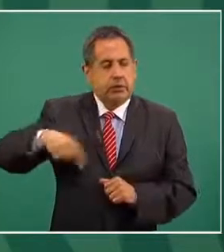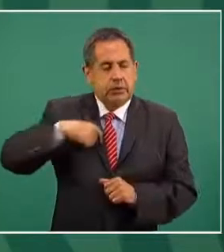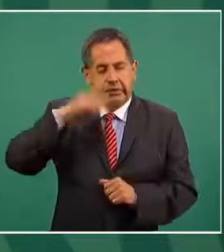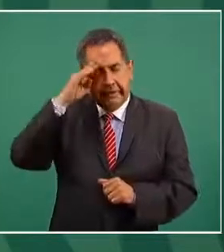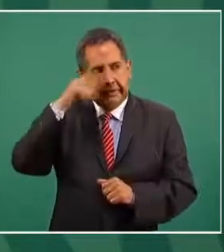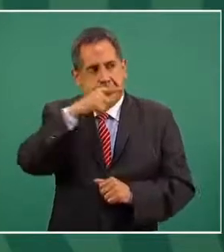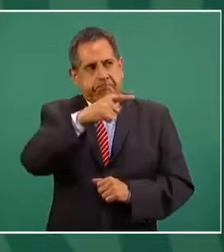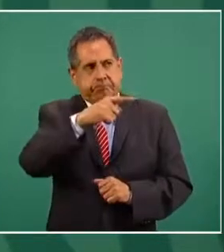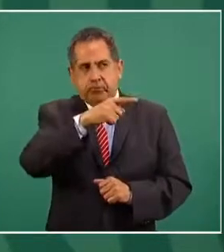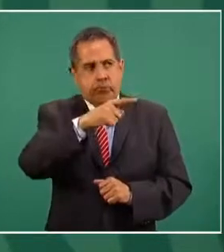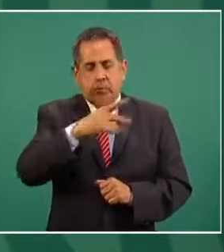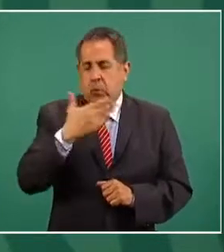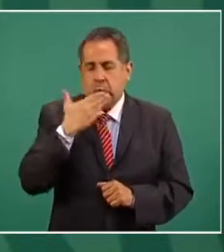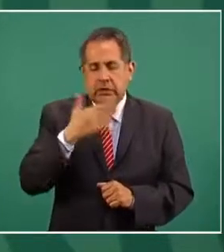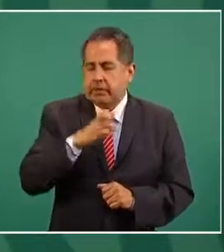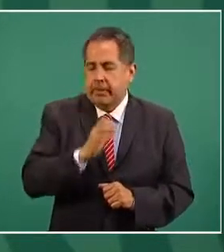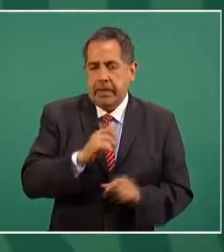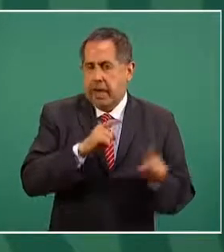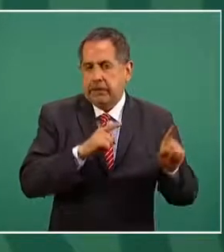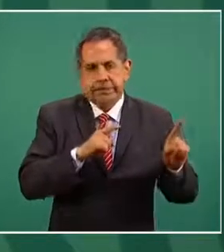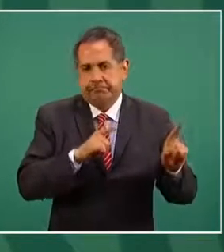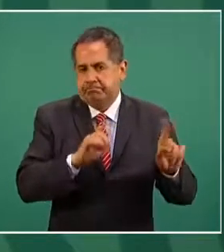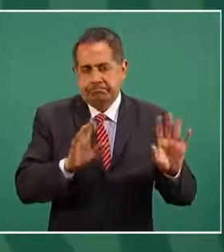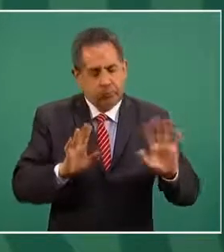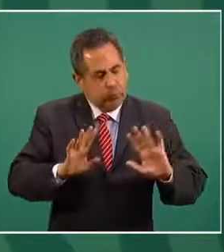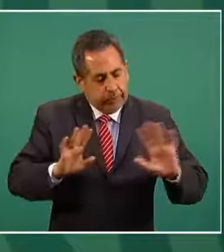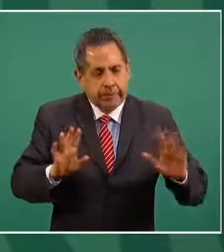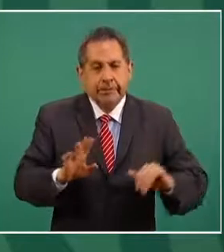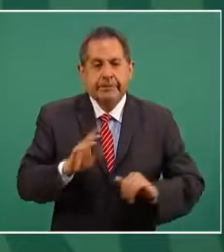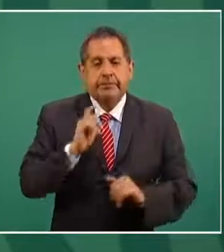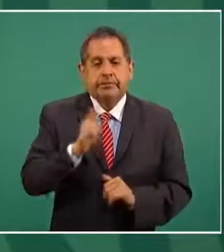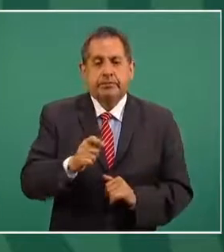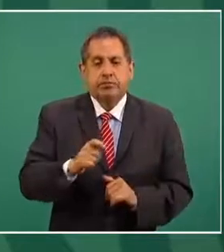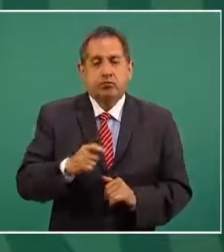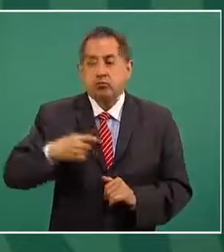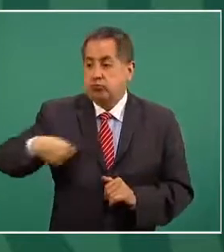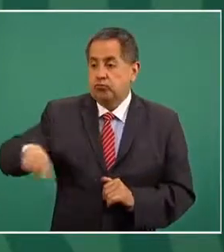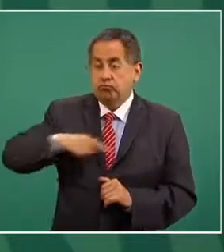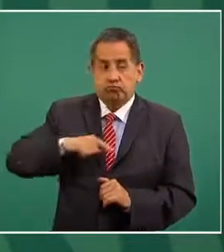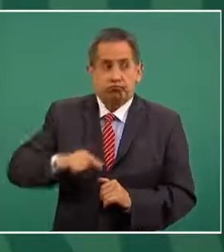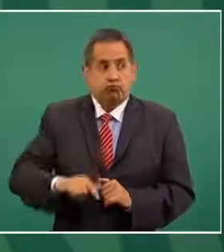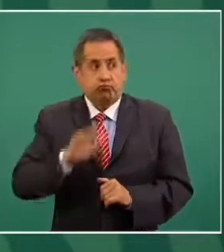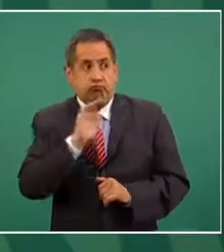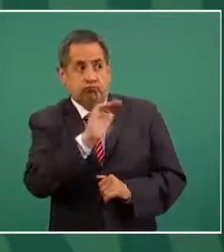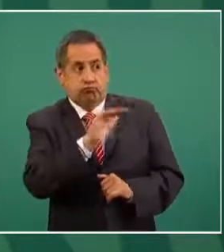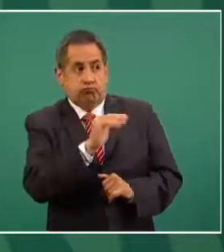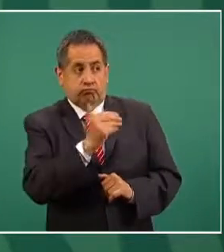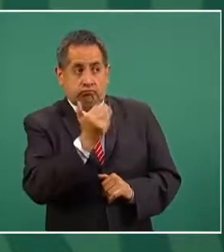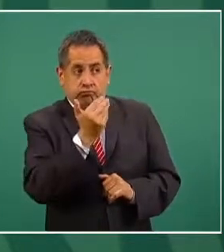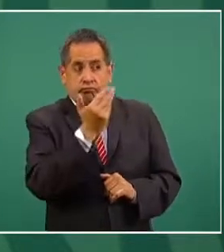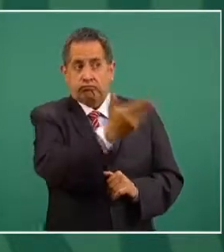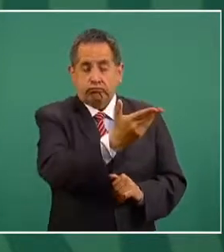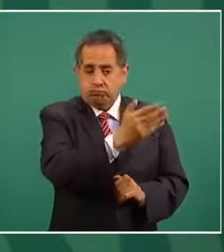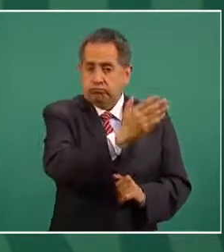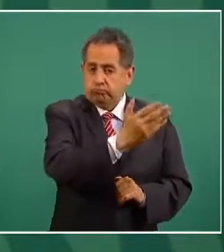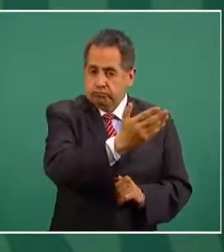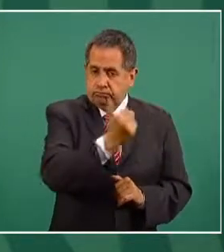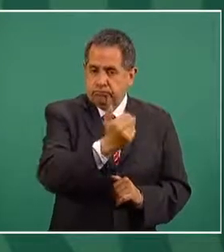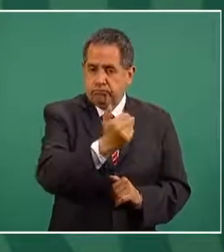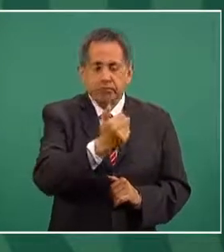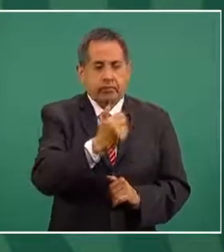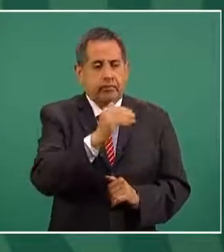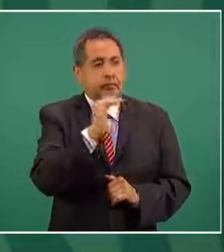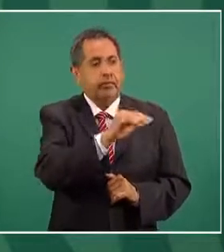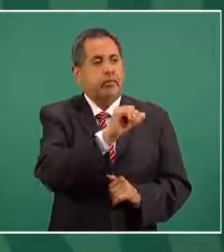inadecuado, cuando se les hizo la petición en